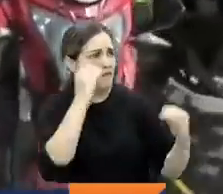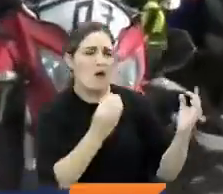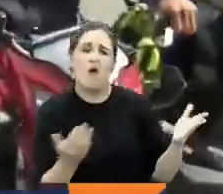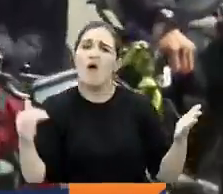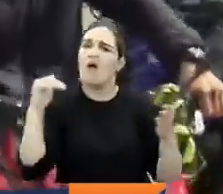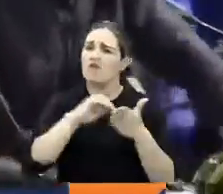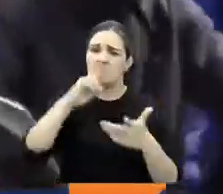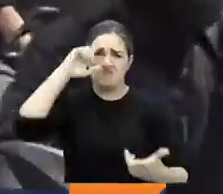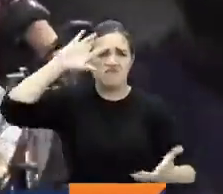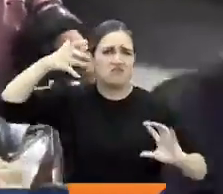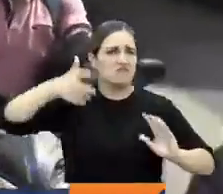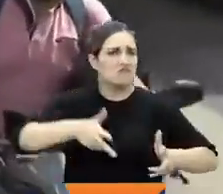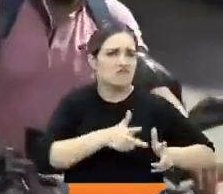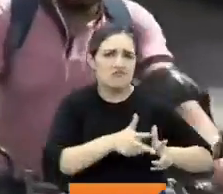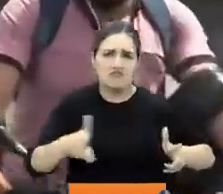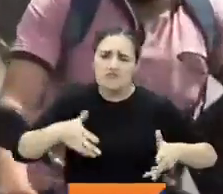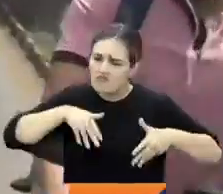marchar, pero no tienen fechas definidas.